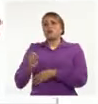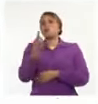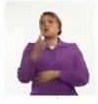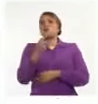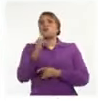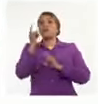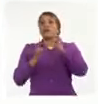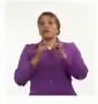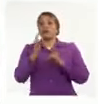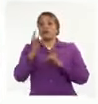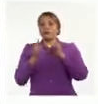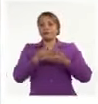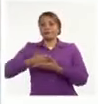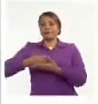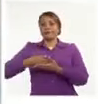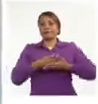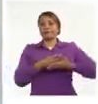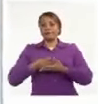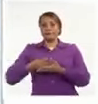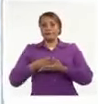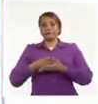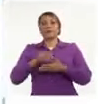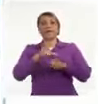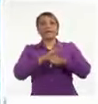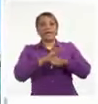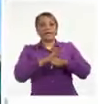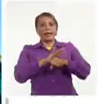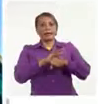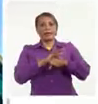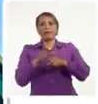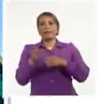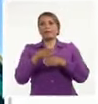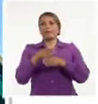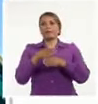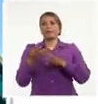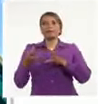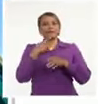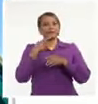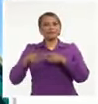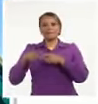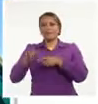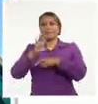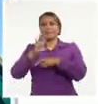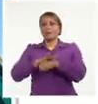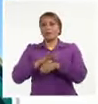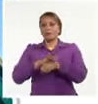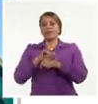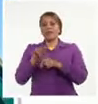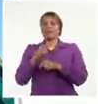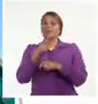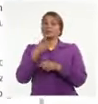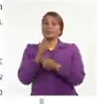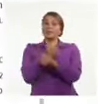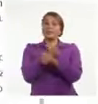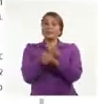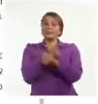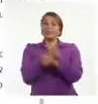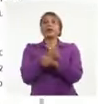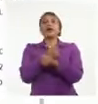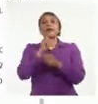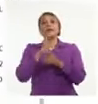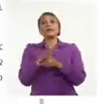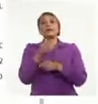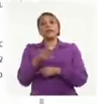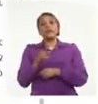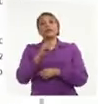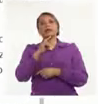con signos presuntivos de sepsis asociados a factores de riesgo que hacía a estos niños más vulnerables, se tomaron medidas que